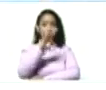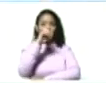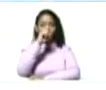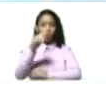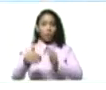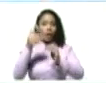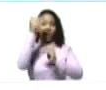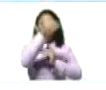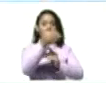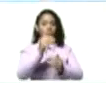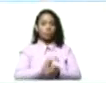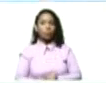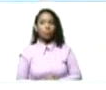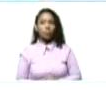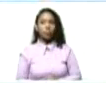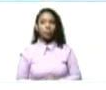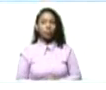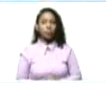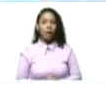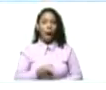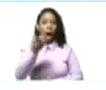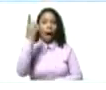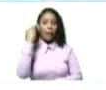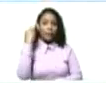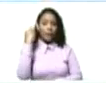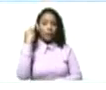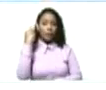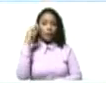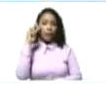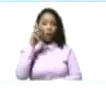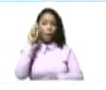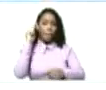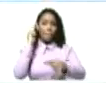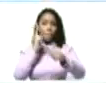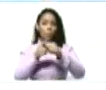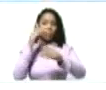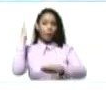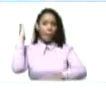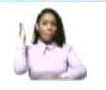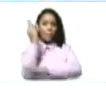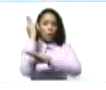después. Bueno. Ayer dictó. Sentencia.